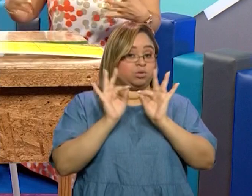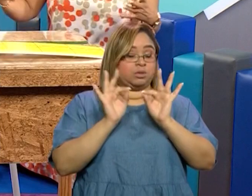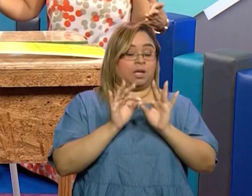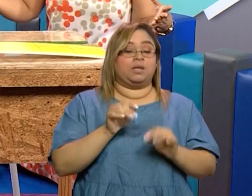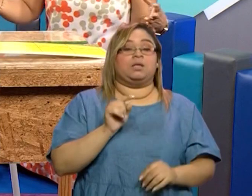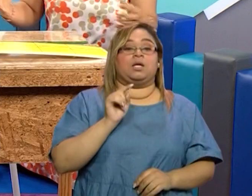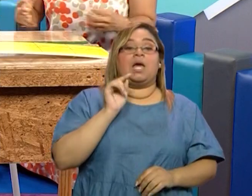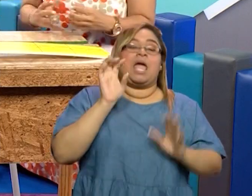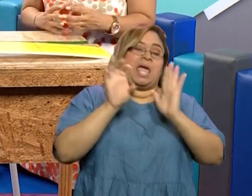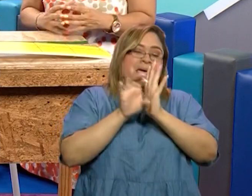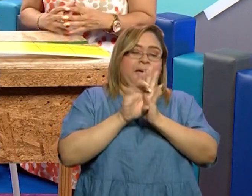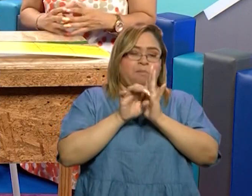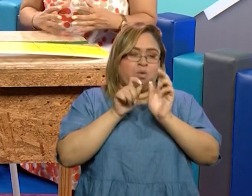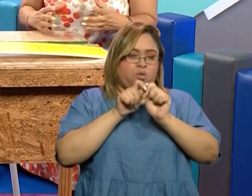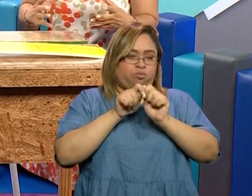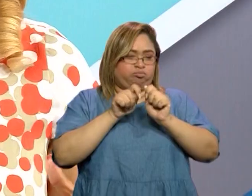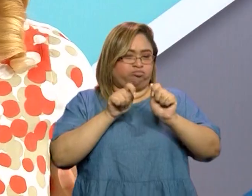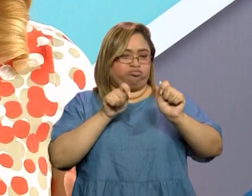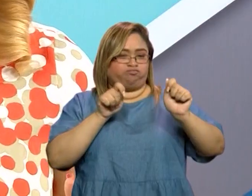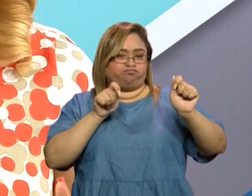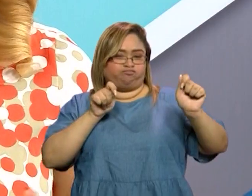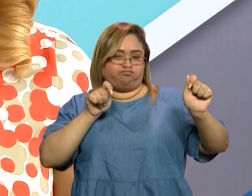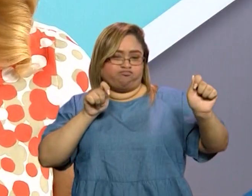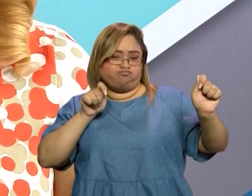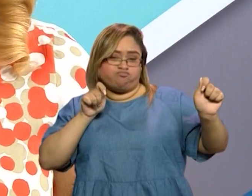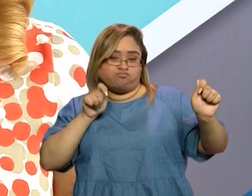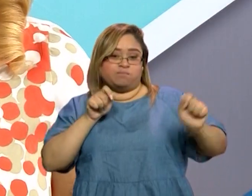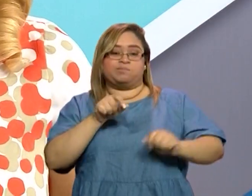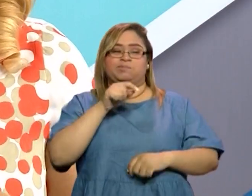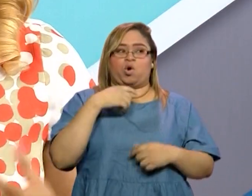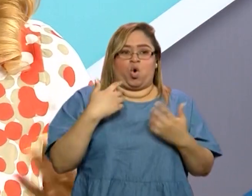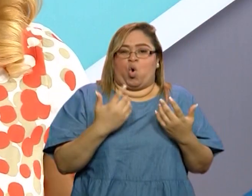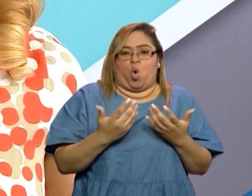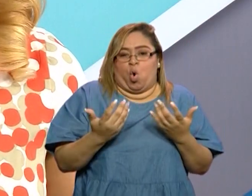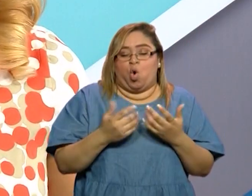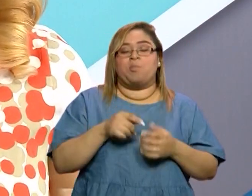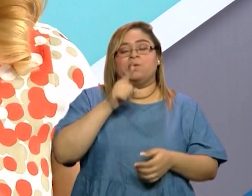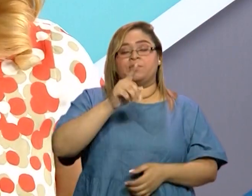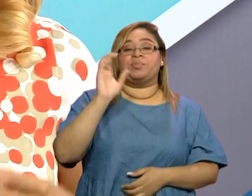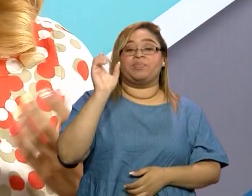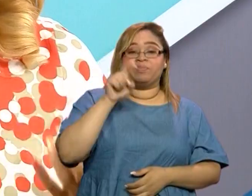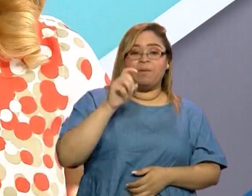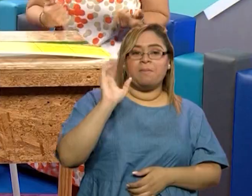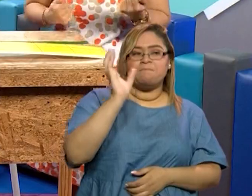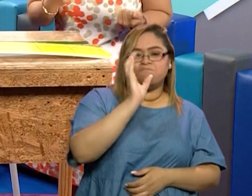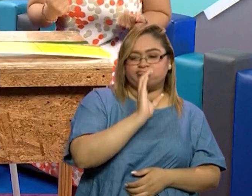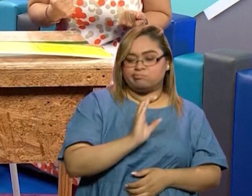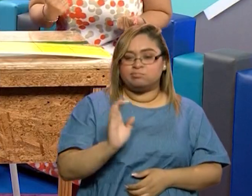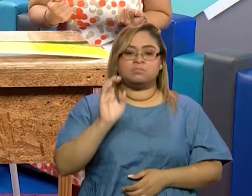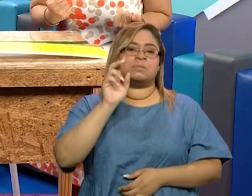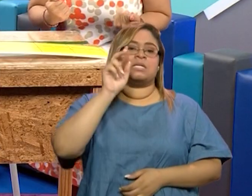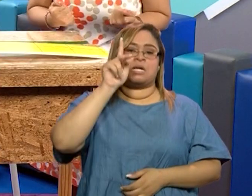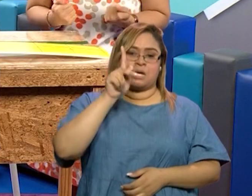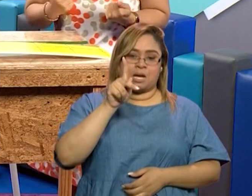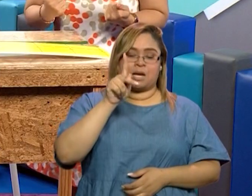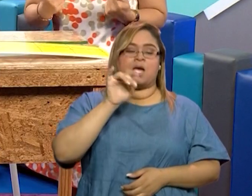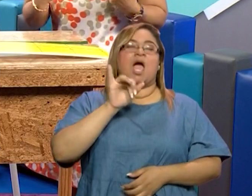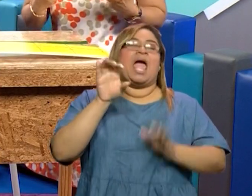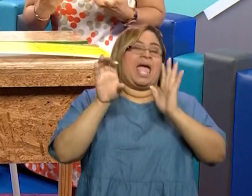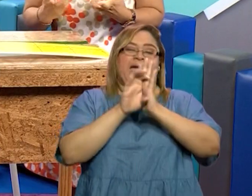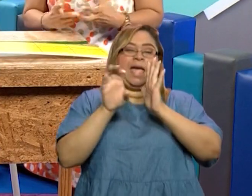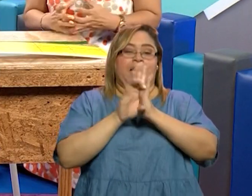distancias largas, entonces vas a utilizar un instrumento o vas a utilizar por lo menos un kilómetro. Cuando ustedes lo ponen en las carreras,